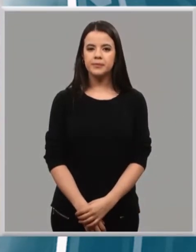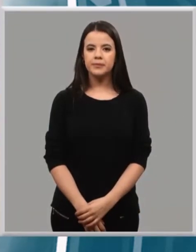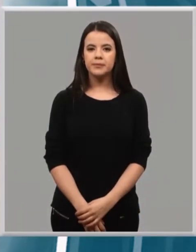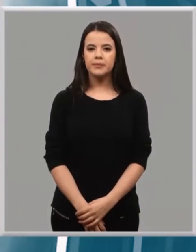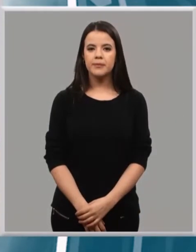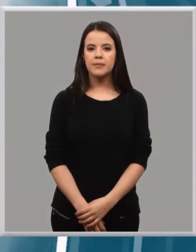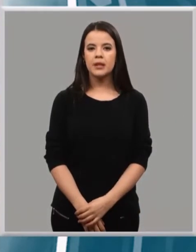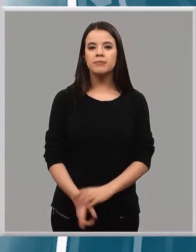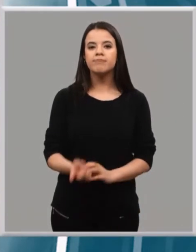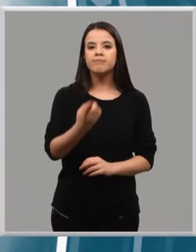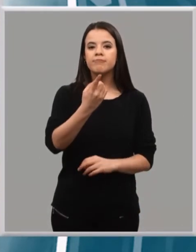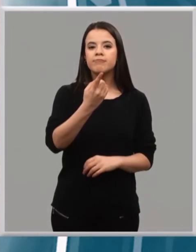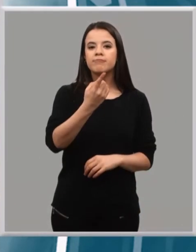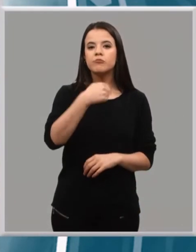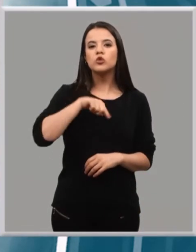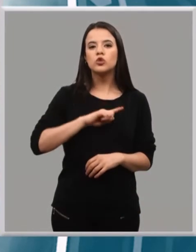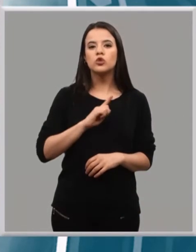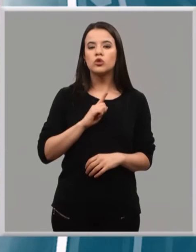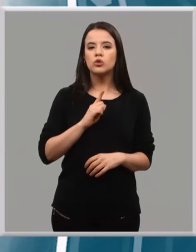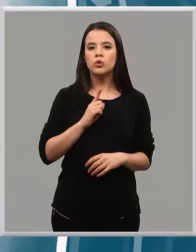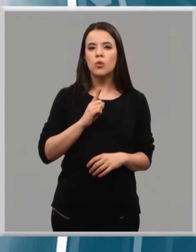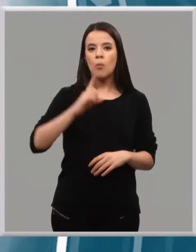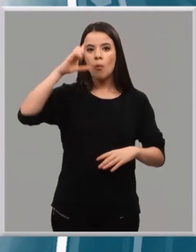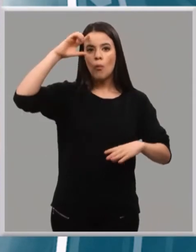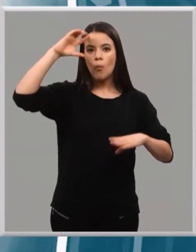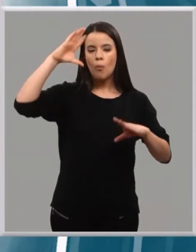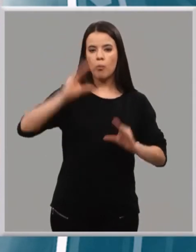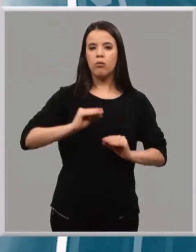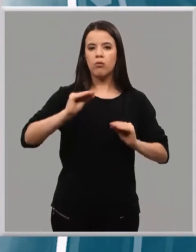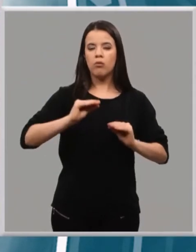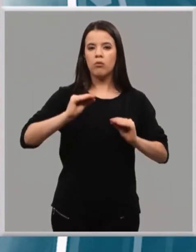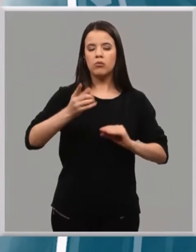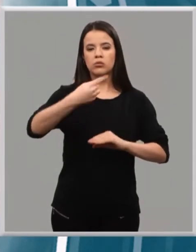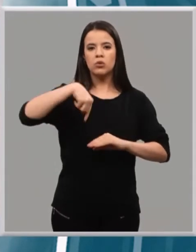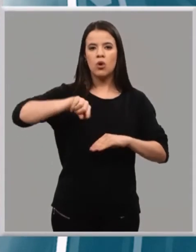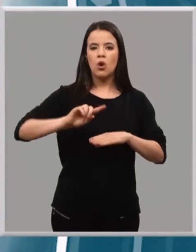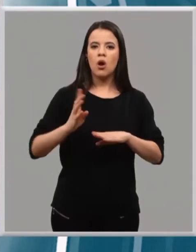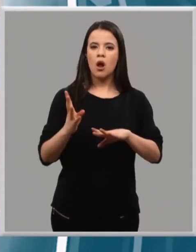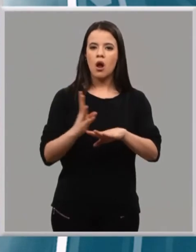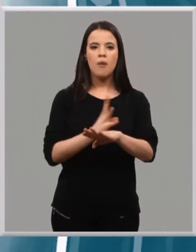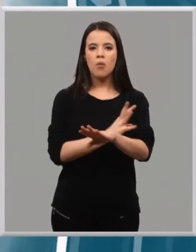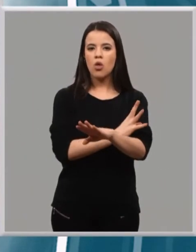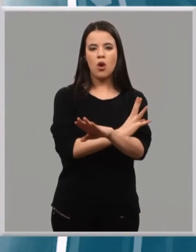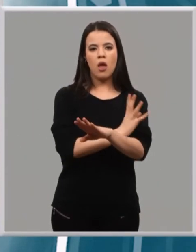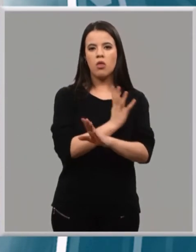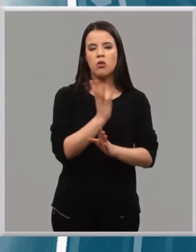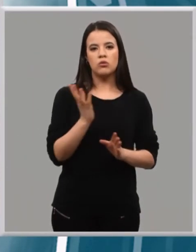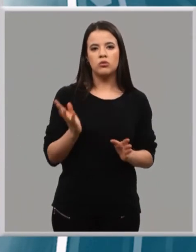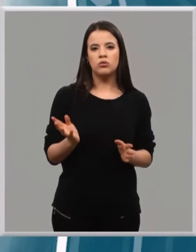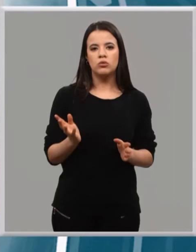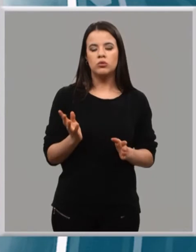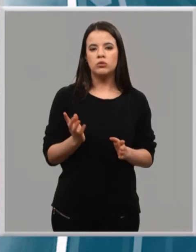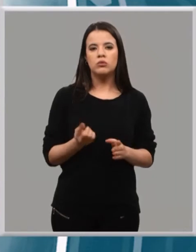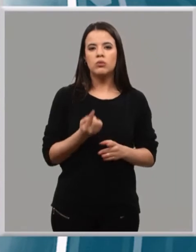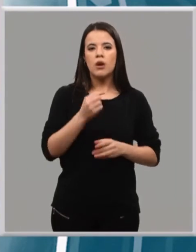Estamos muy impactados, estamos muy emocionados y una manera